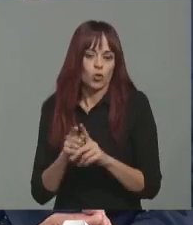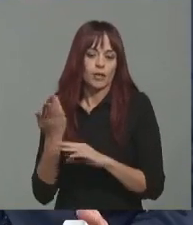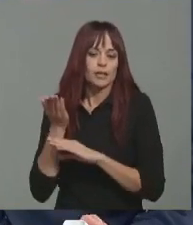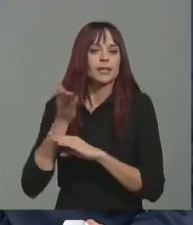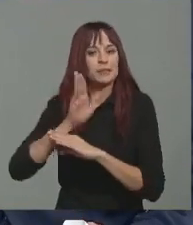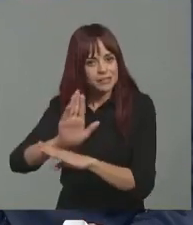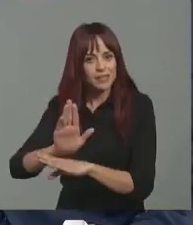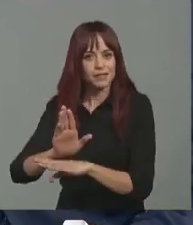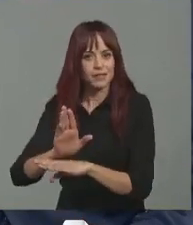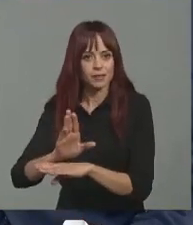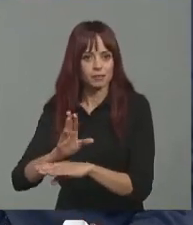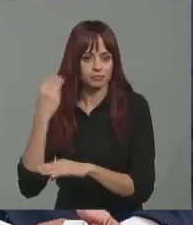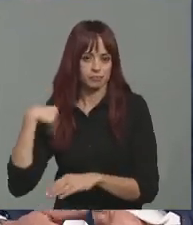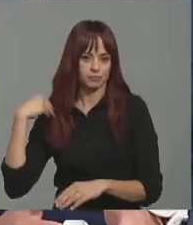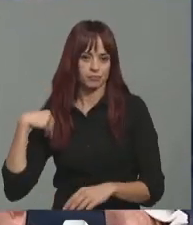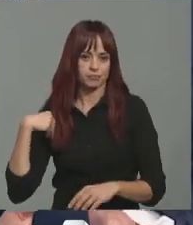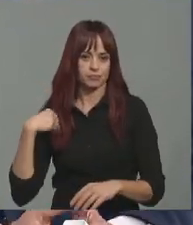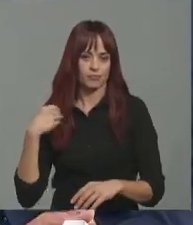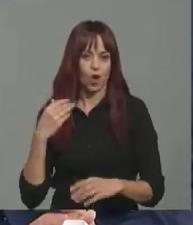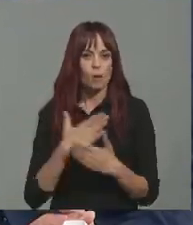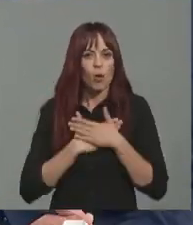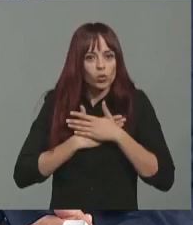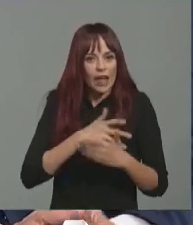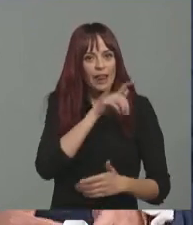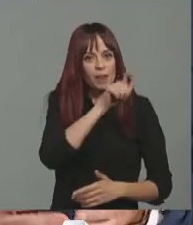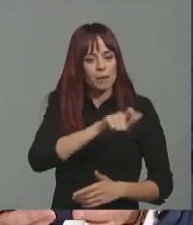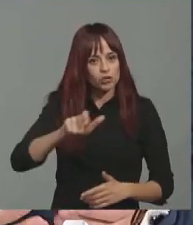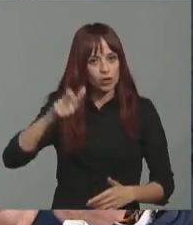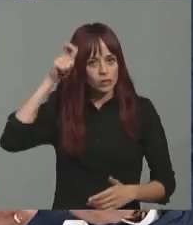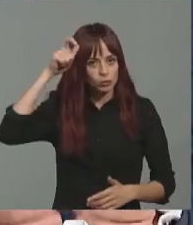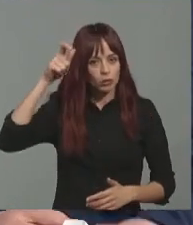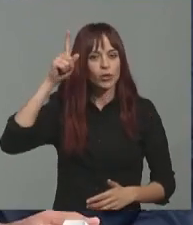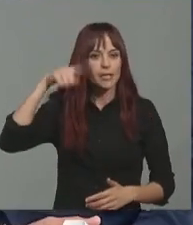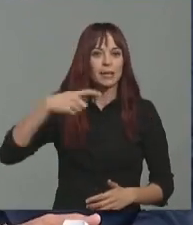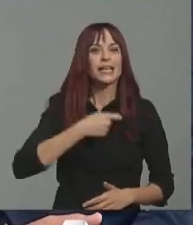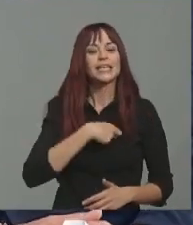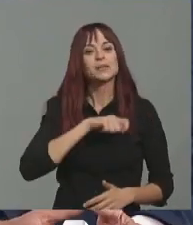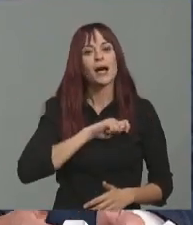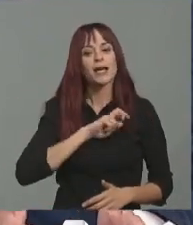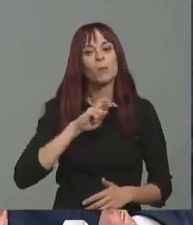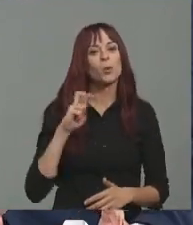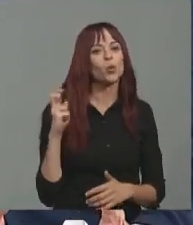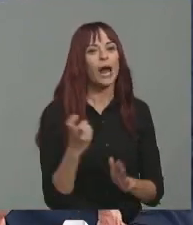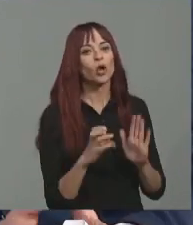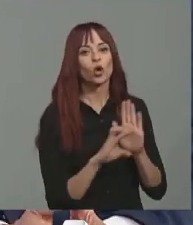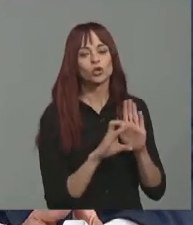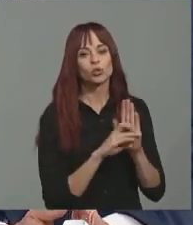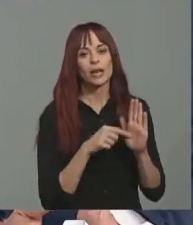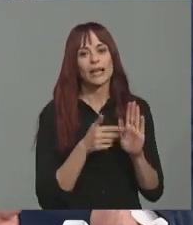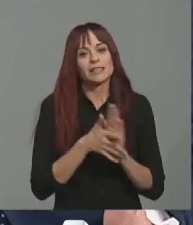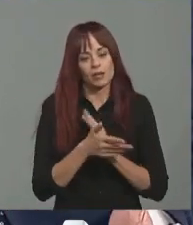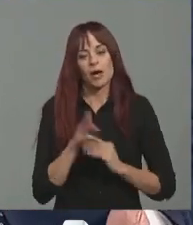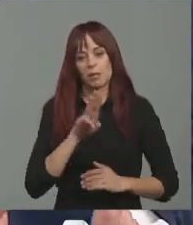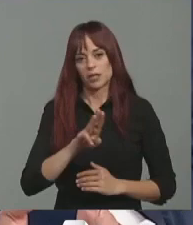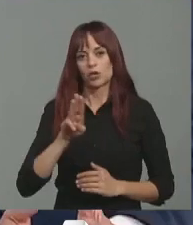no solo de la voluntad popular, sino de lo que significa la España plural constitucionalista. La subida